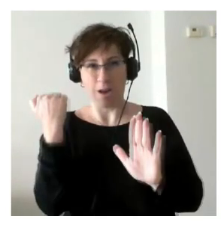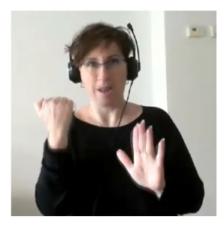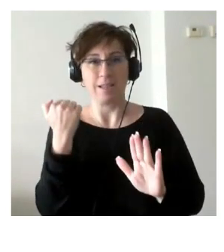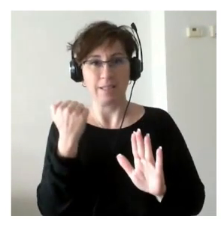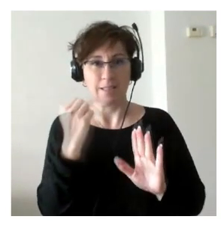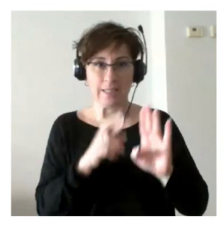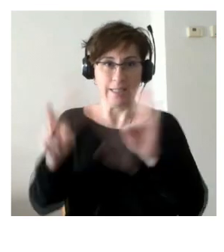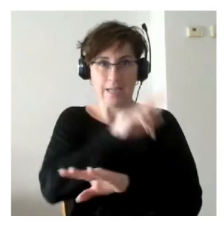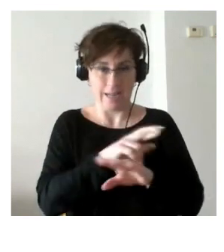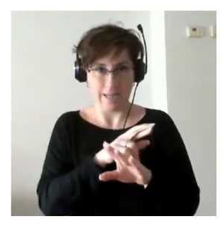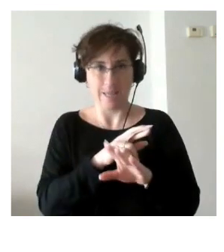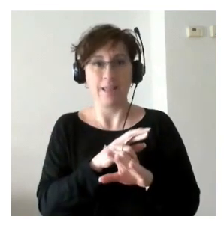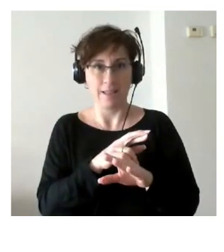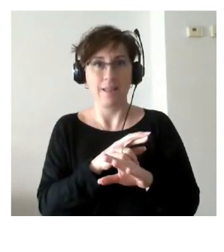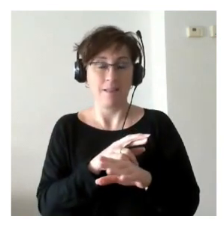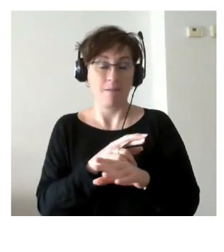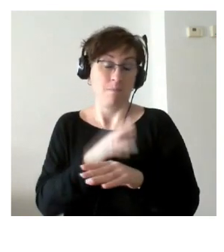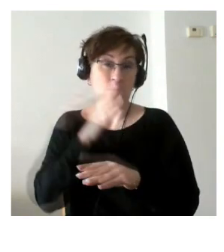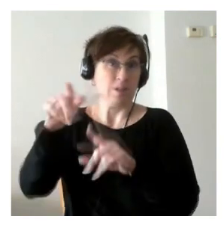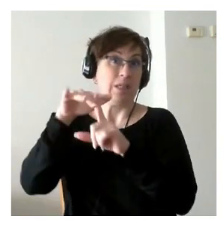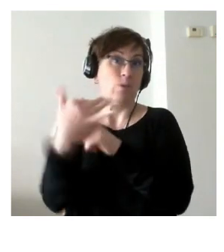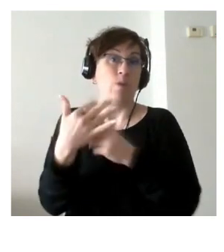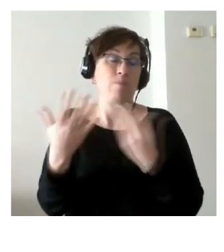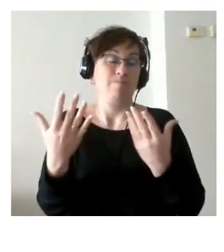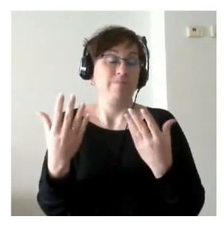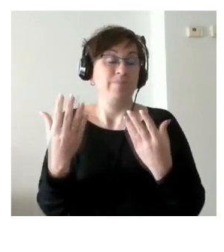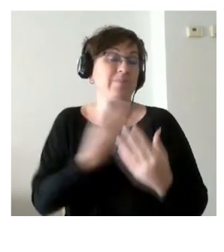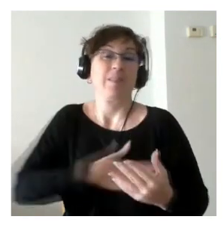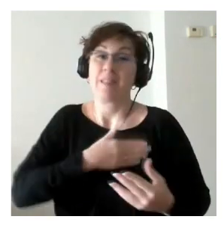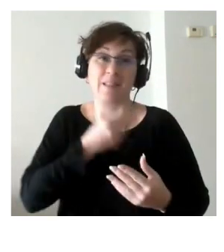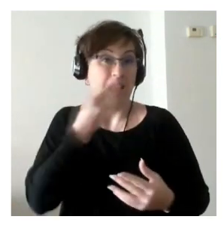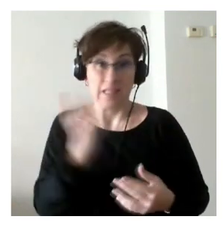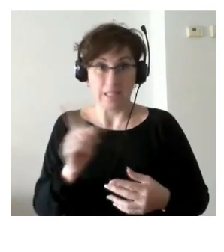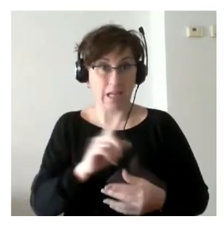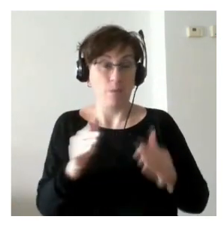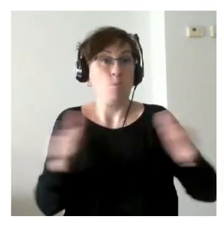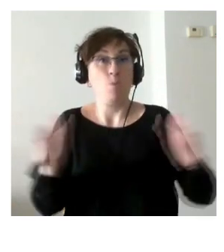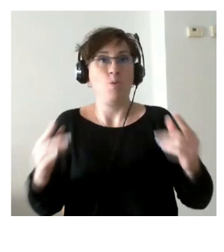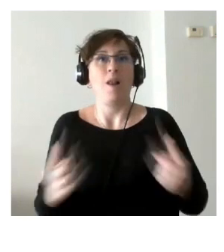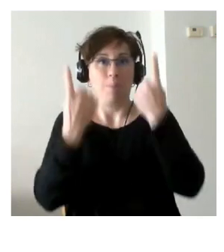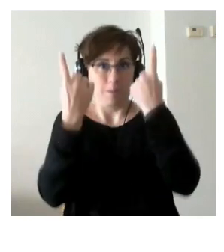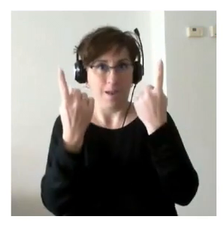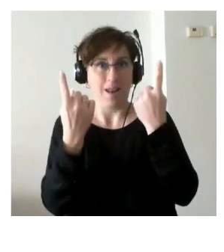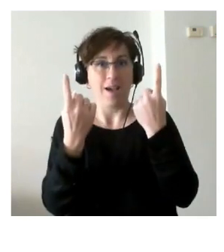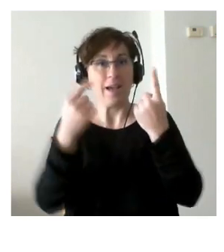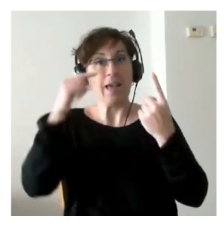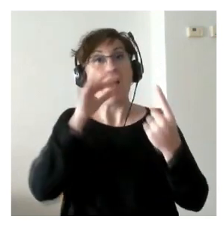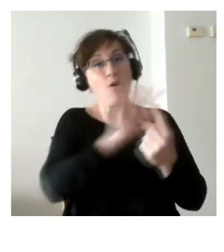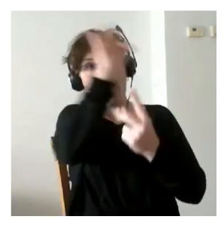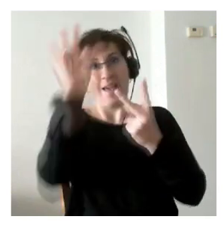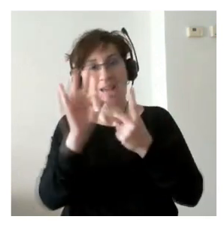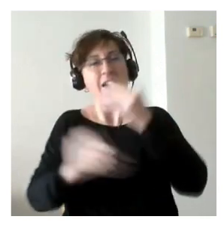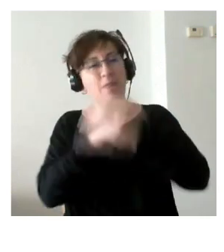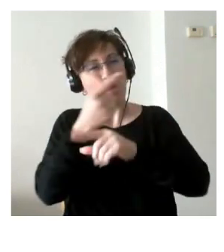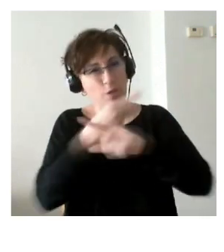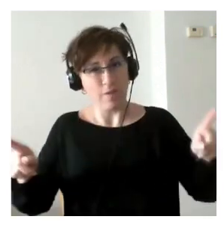de esa historia tan desagradable que fue la primera y hacerlo en esta ocasión de una manera distinta y sinceramente